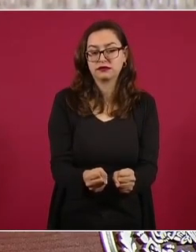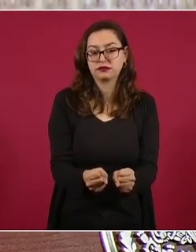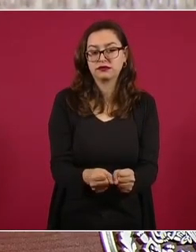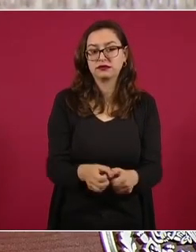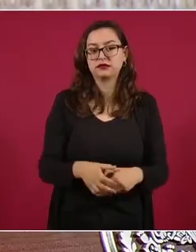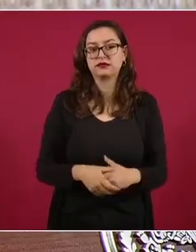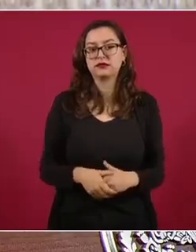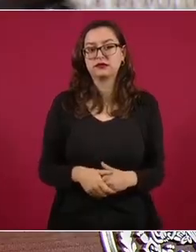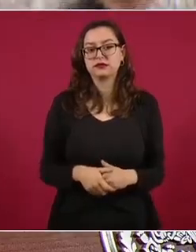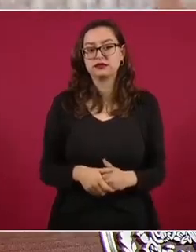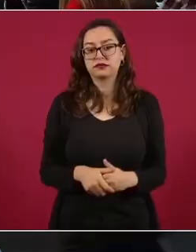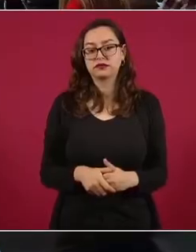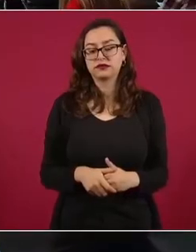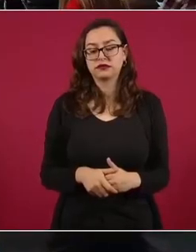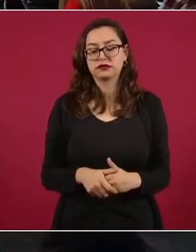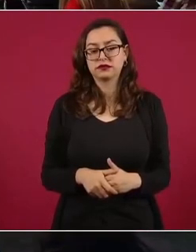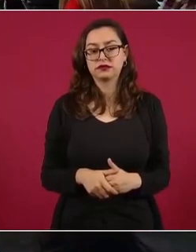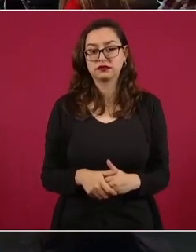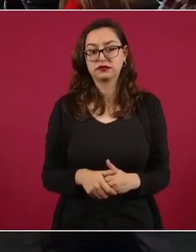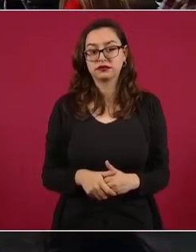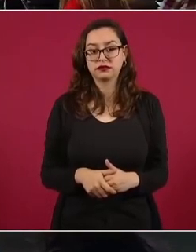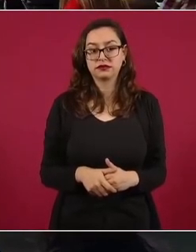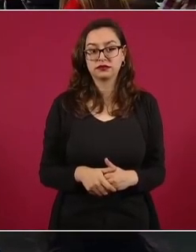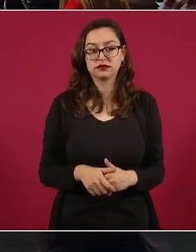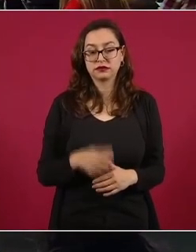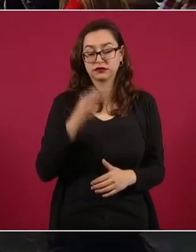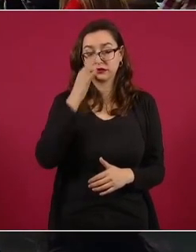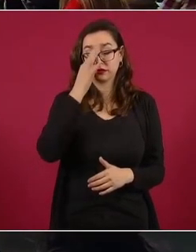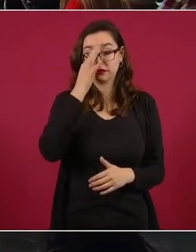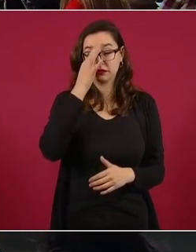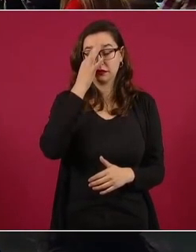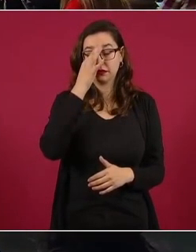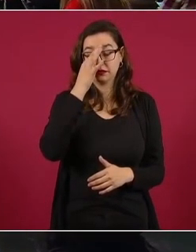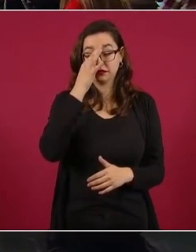y de manera simplista